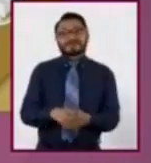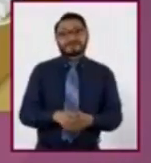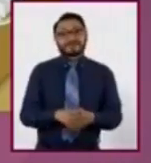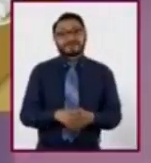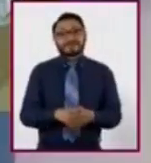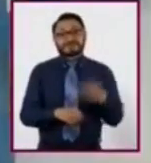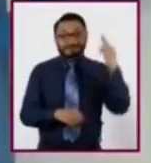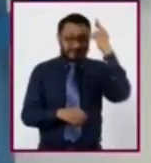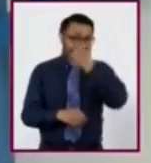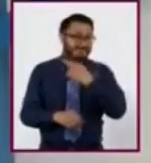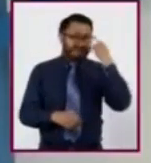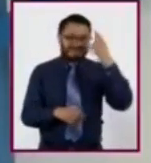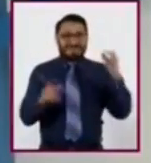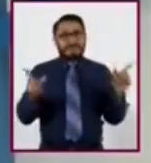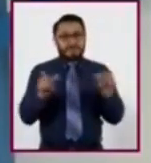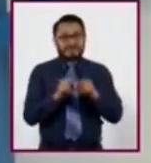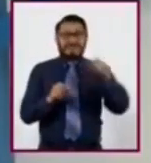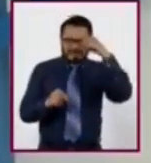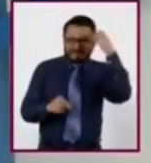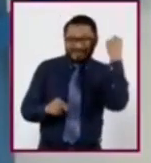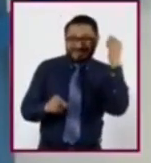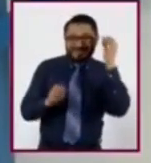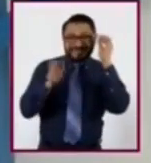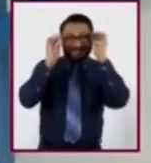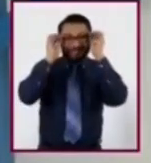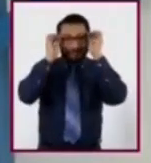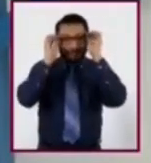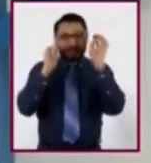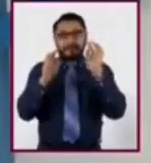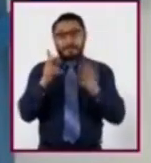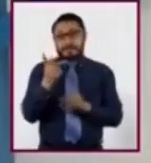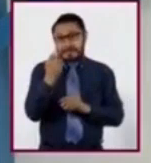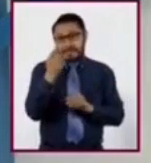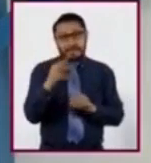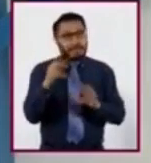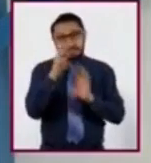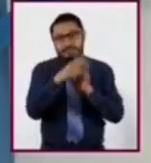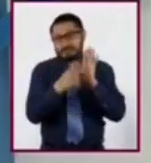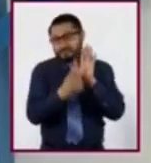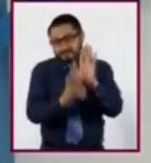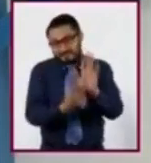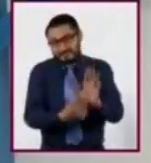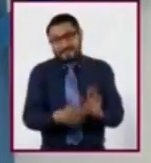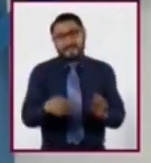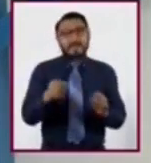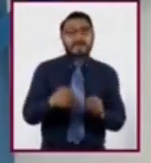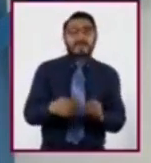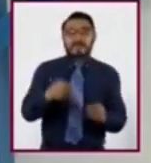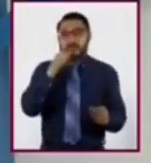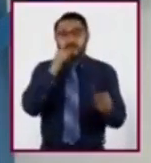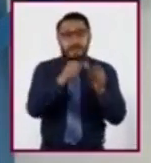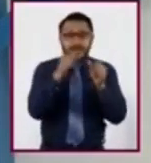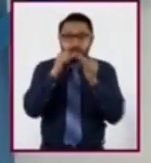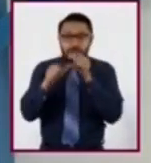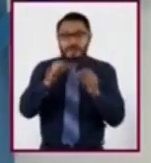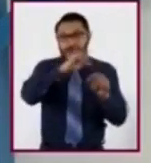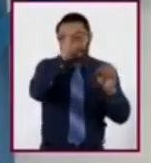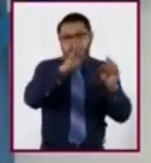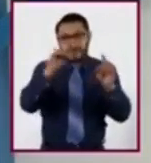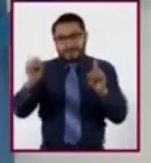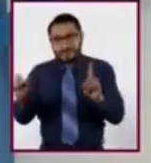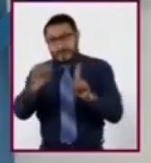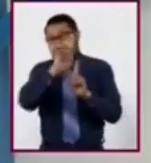pequeña revisión. Será muy fácil. En su pantalla aparecerán series de letras en desorden y su trabajo será